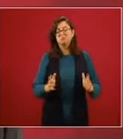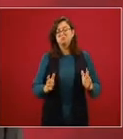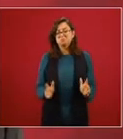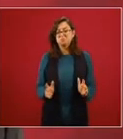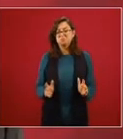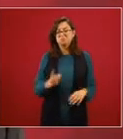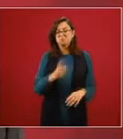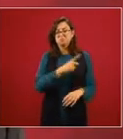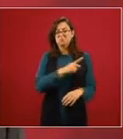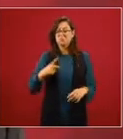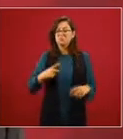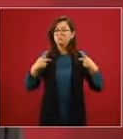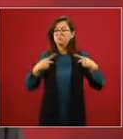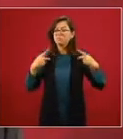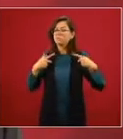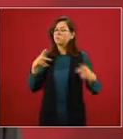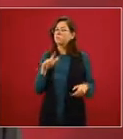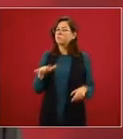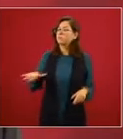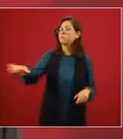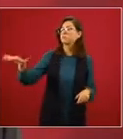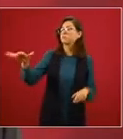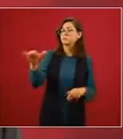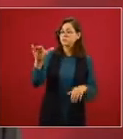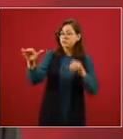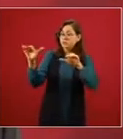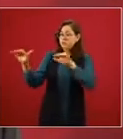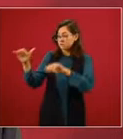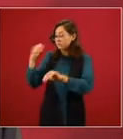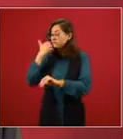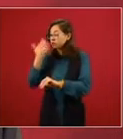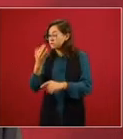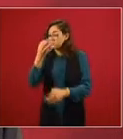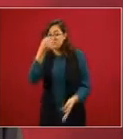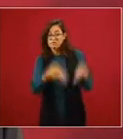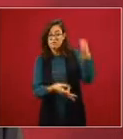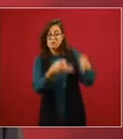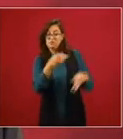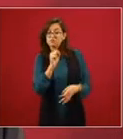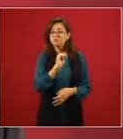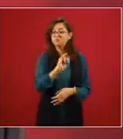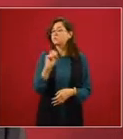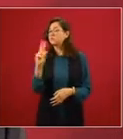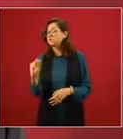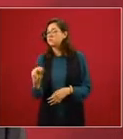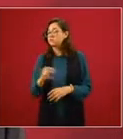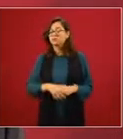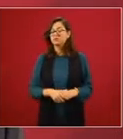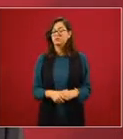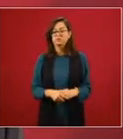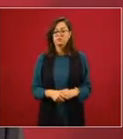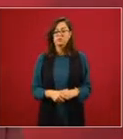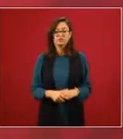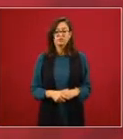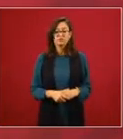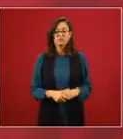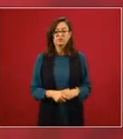consultarse a los ciudadanos y que